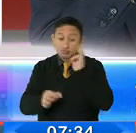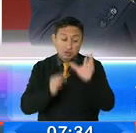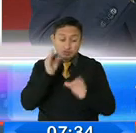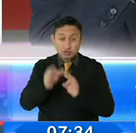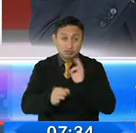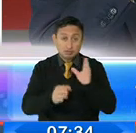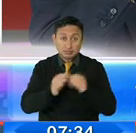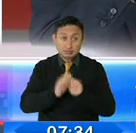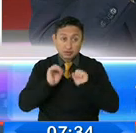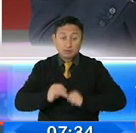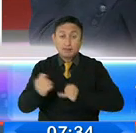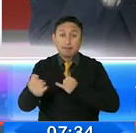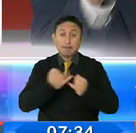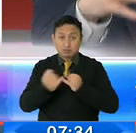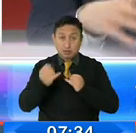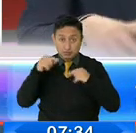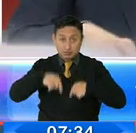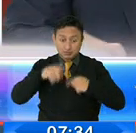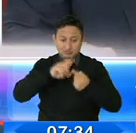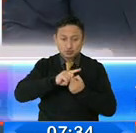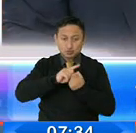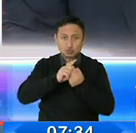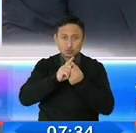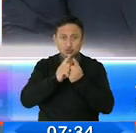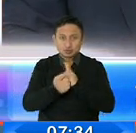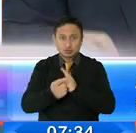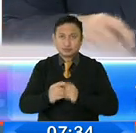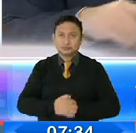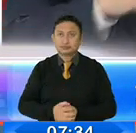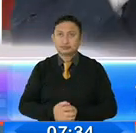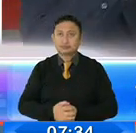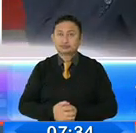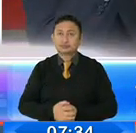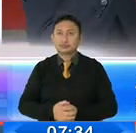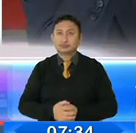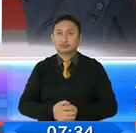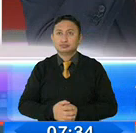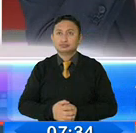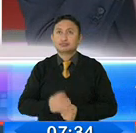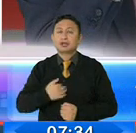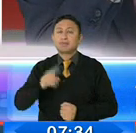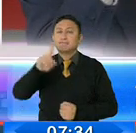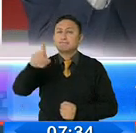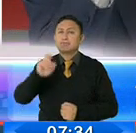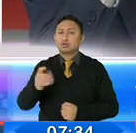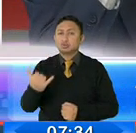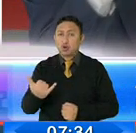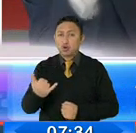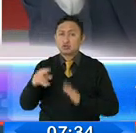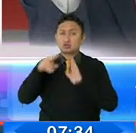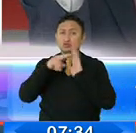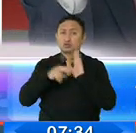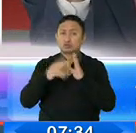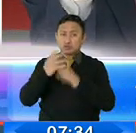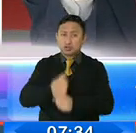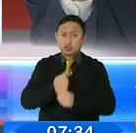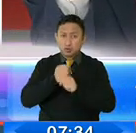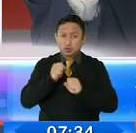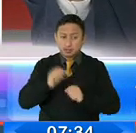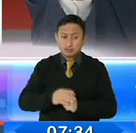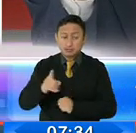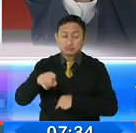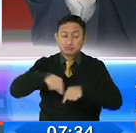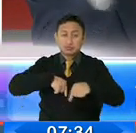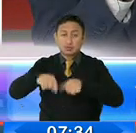virus mutado, que son los últimos boletines que están saliendo de OMS. ¿Qué resultado han tenido con las medidas a propósito de Dios o seguridad, tanto para la